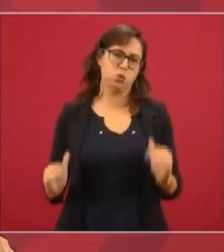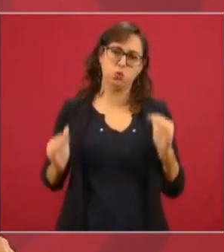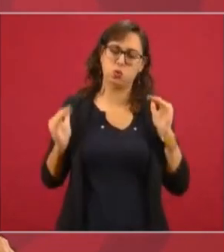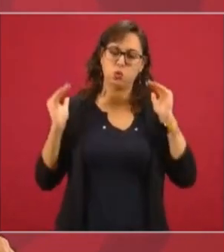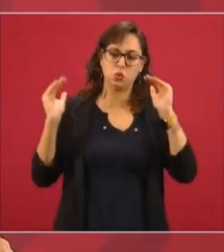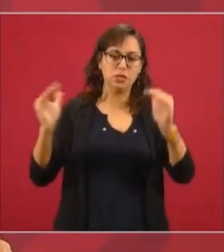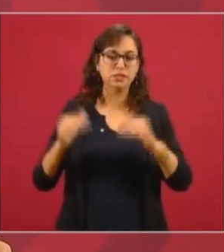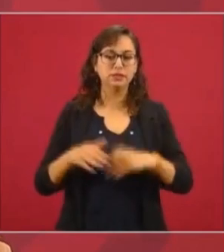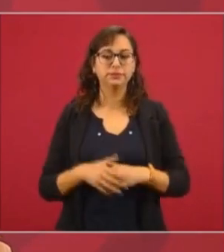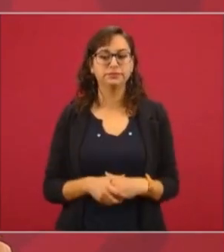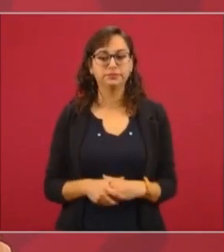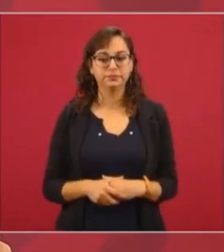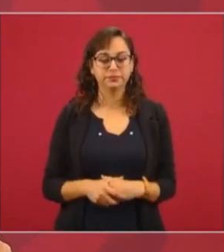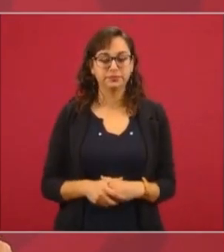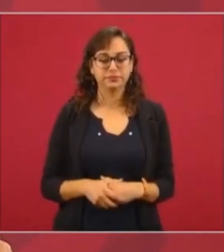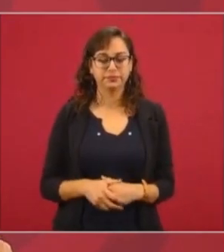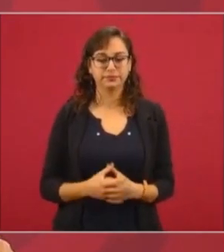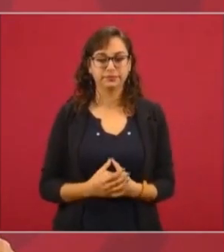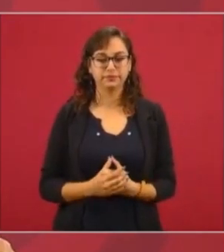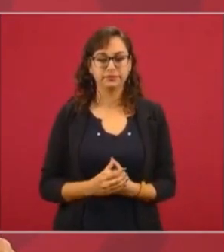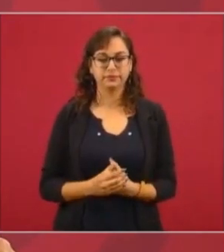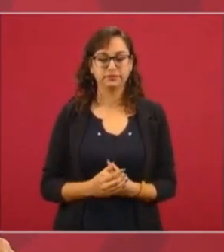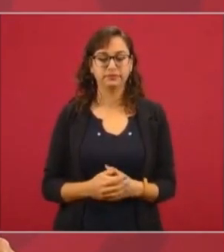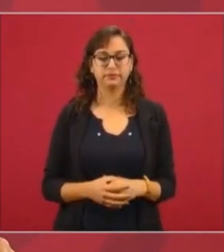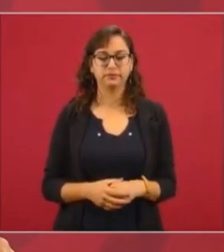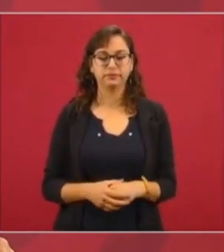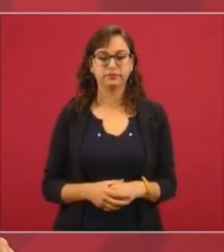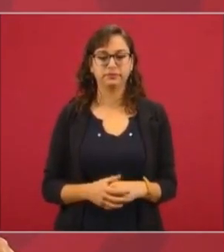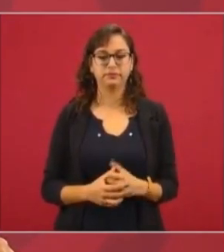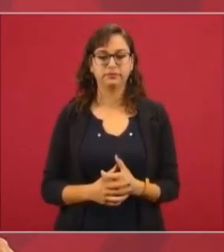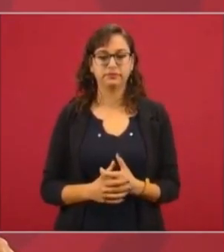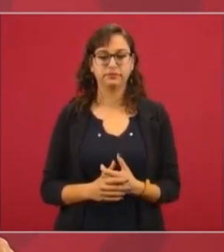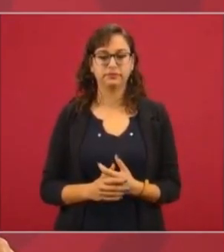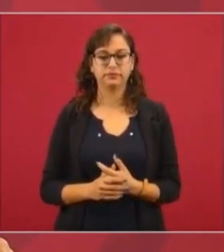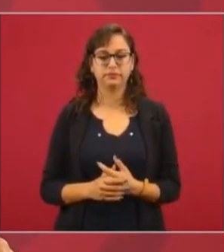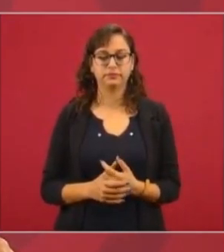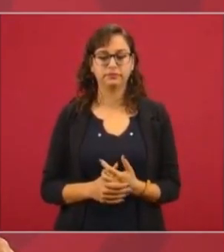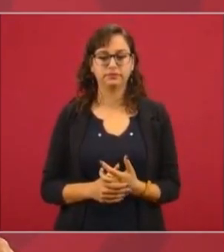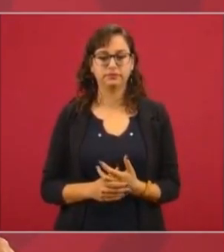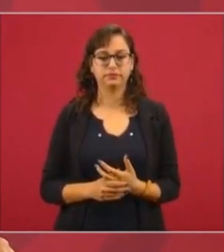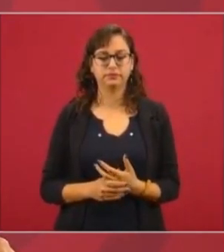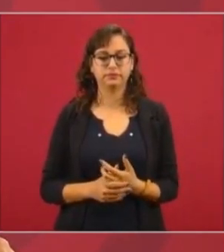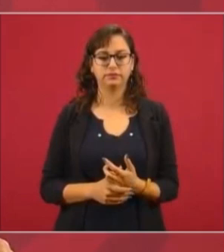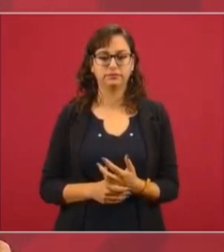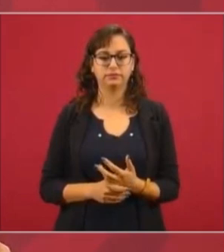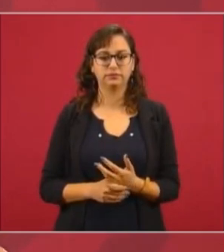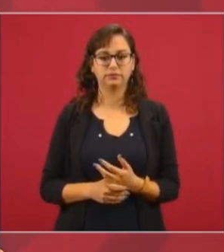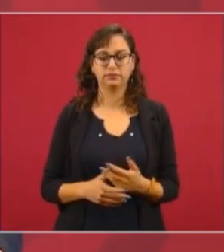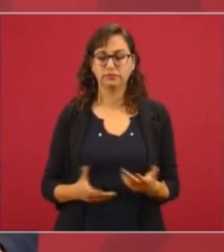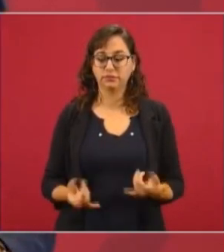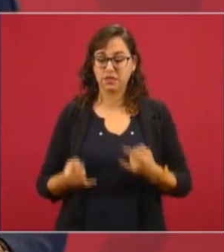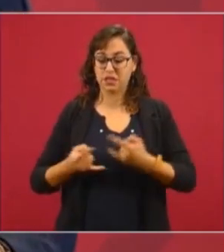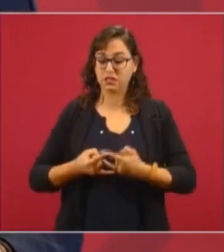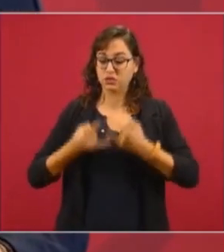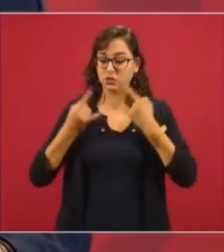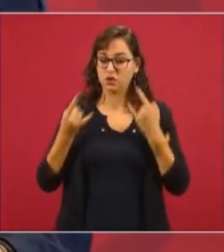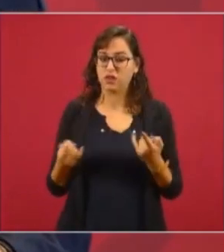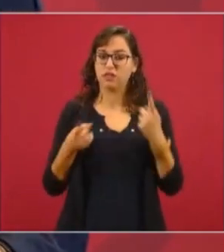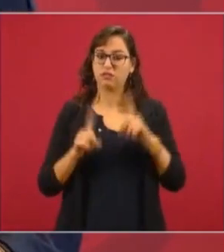lograr que sea otra la narrativa